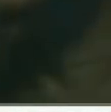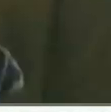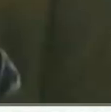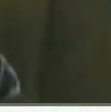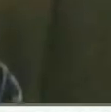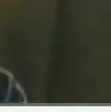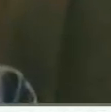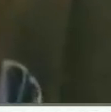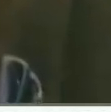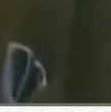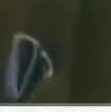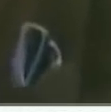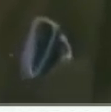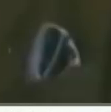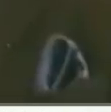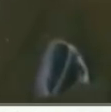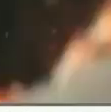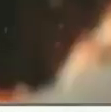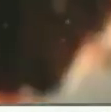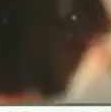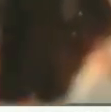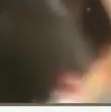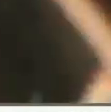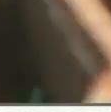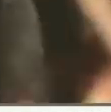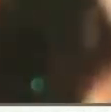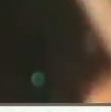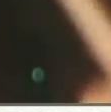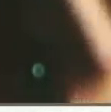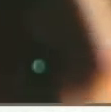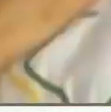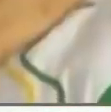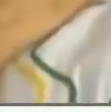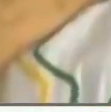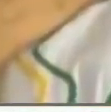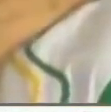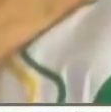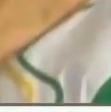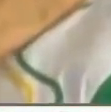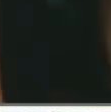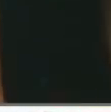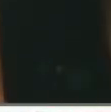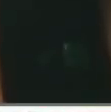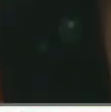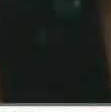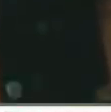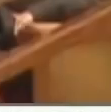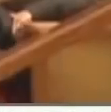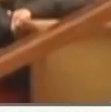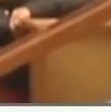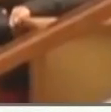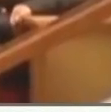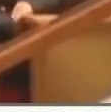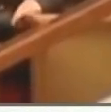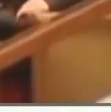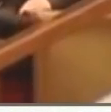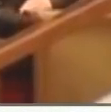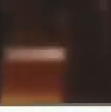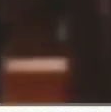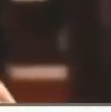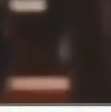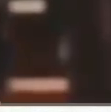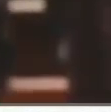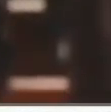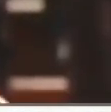siempre llenarnos el alma o avivar más bien en nuestra alma el fuego sagrado de la patria. Hagamos que la vida no sea un error,